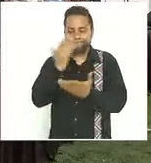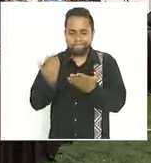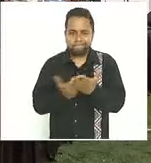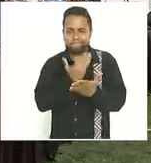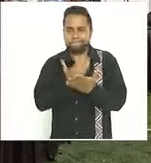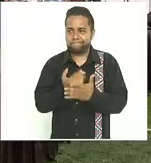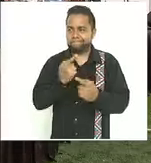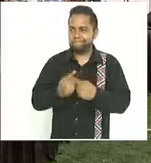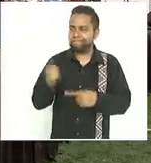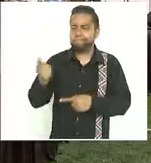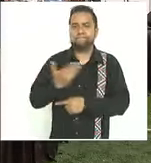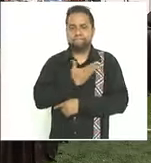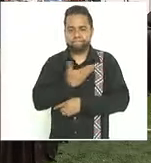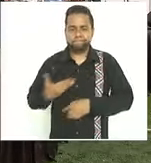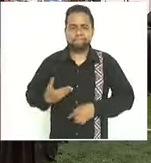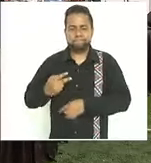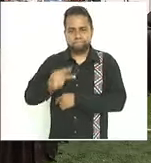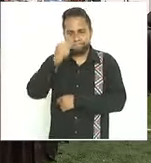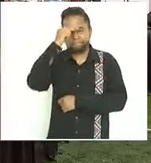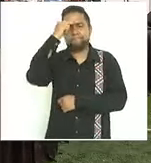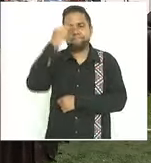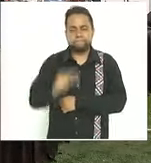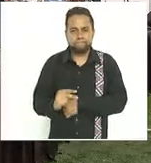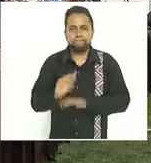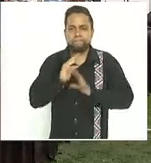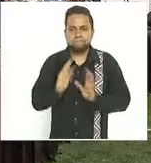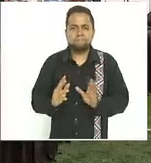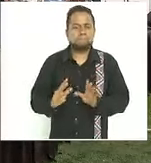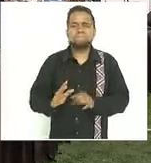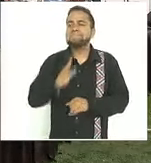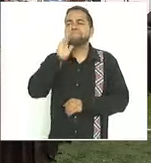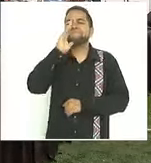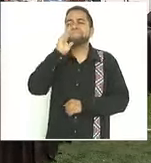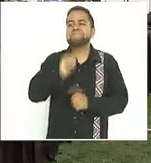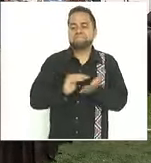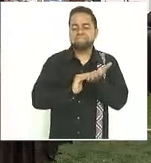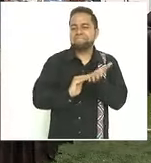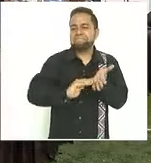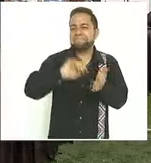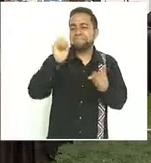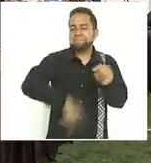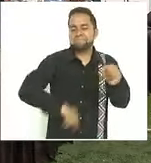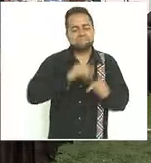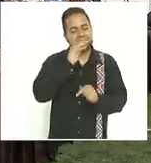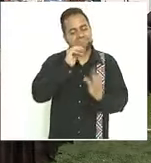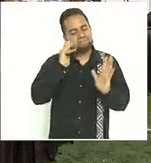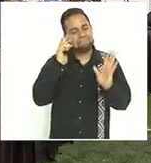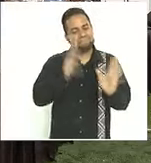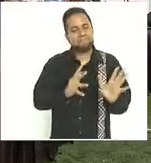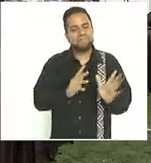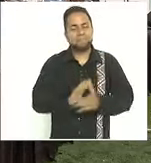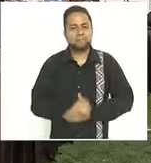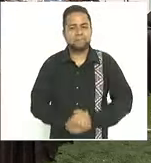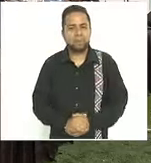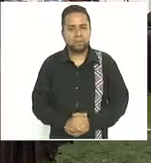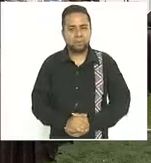del presidente de la república y ya jamás nadie podrá quitárselo en